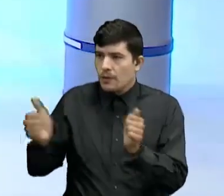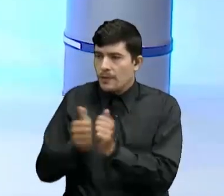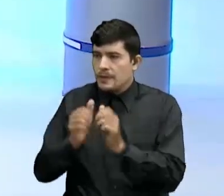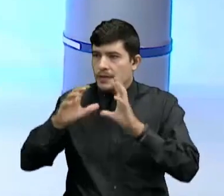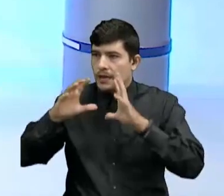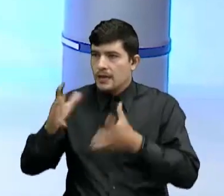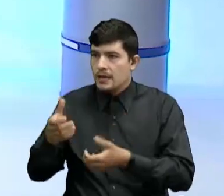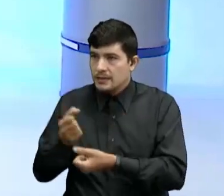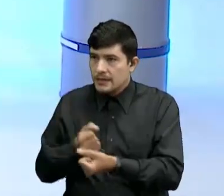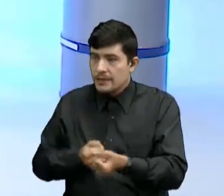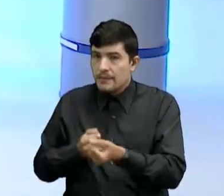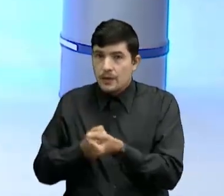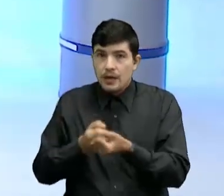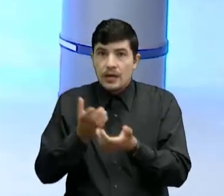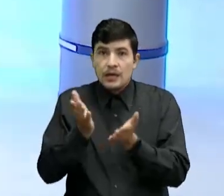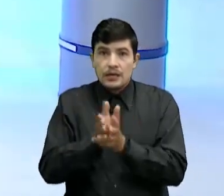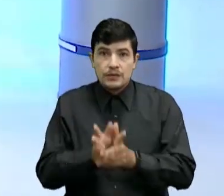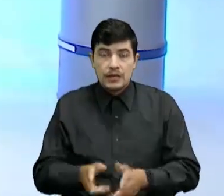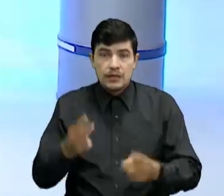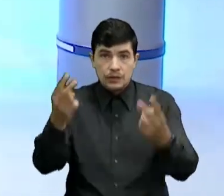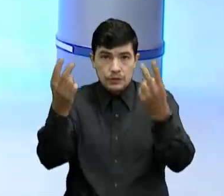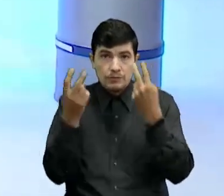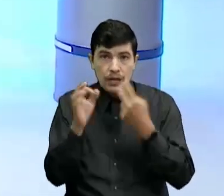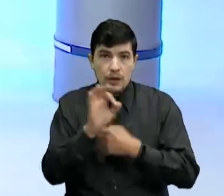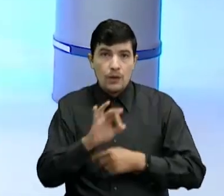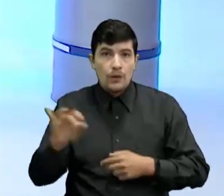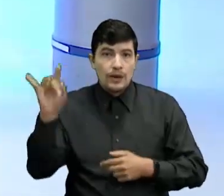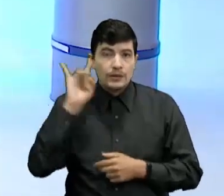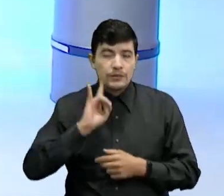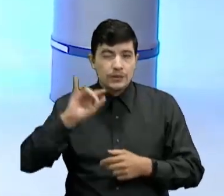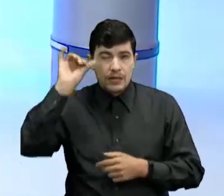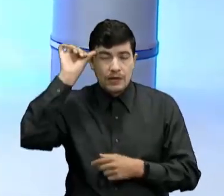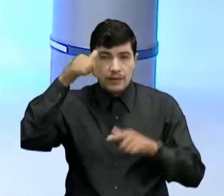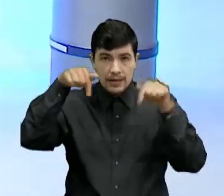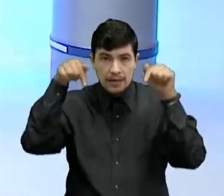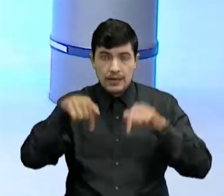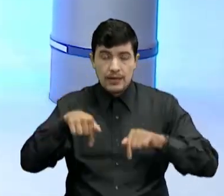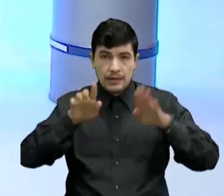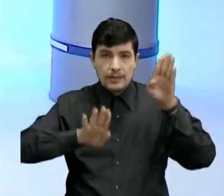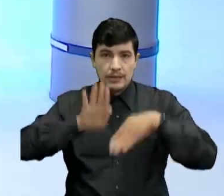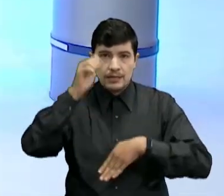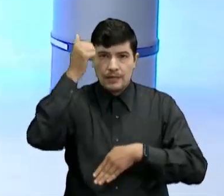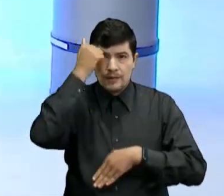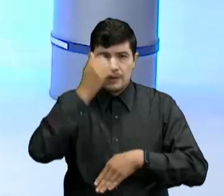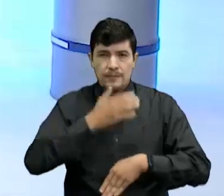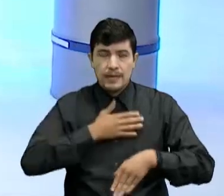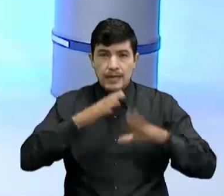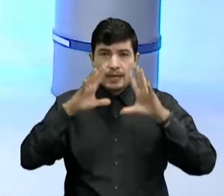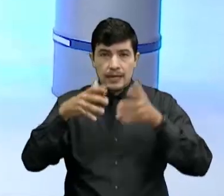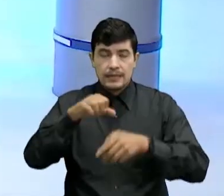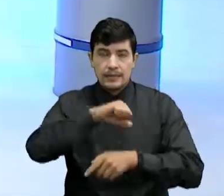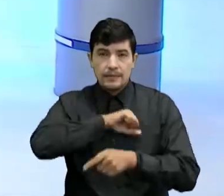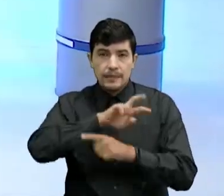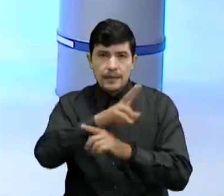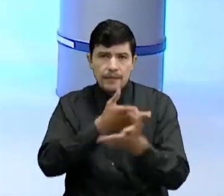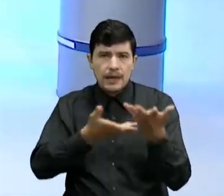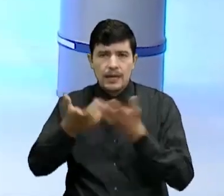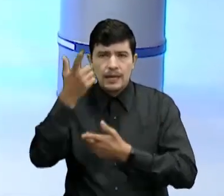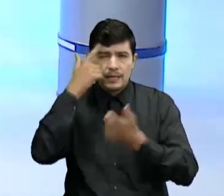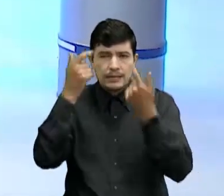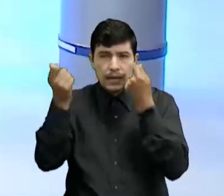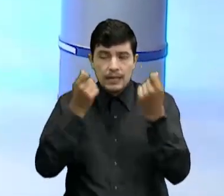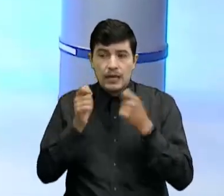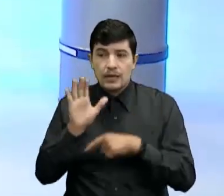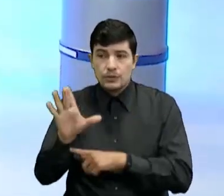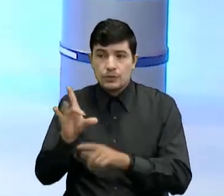A todos los chicos Que nos ven Y nos escuchan Les recuerdo Que presente Profe Mi clase Mi parte Es una estrategia Educativa Que el doctor